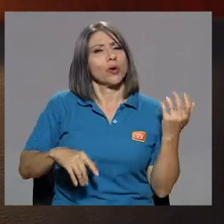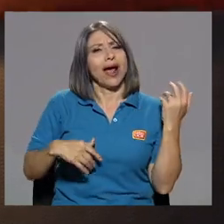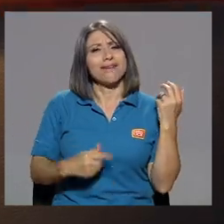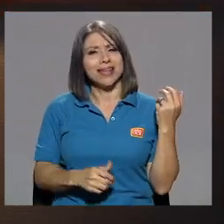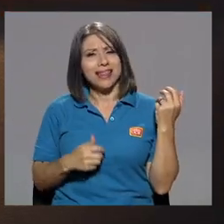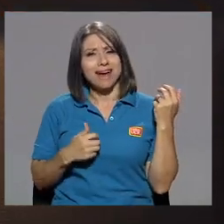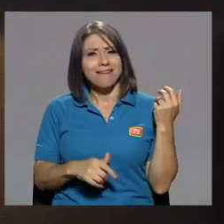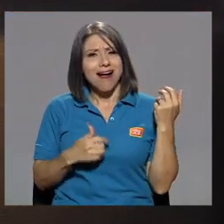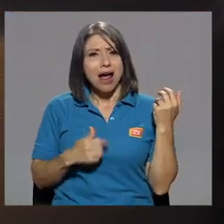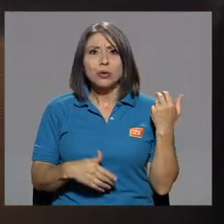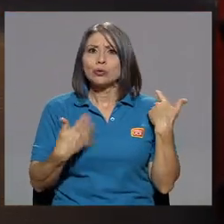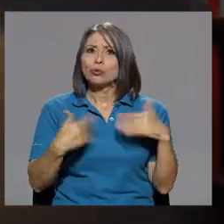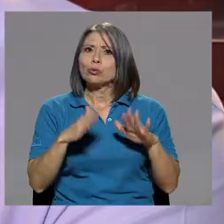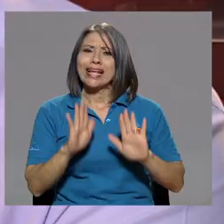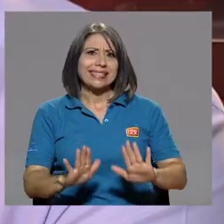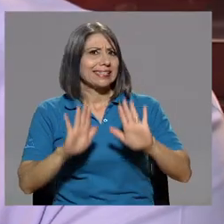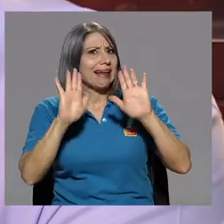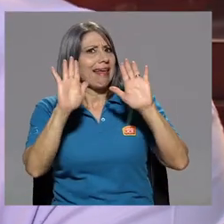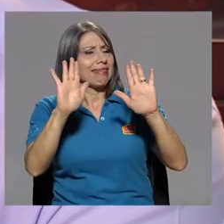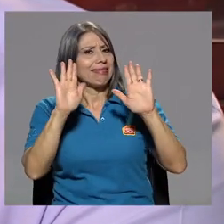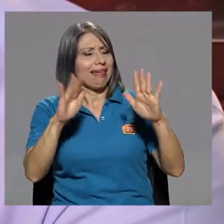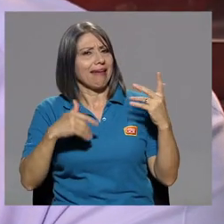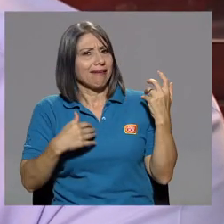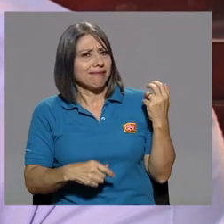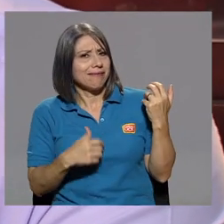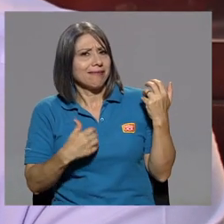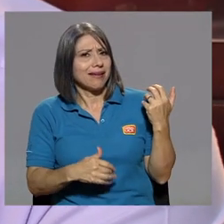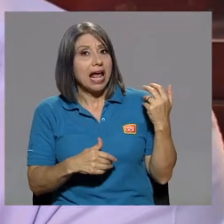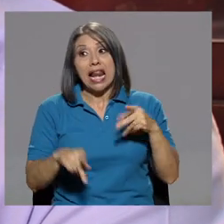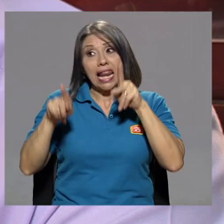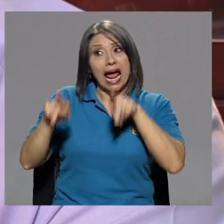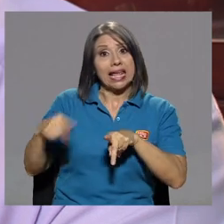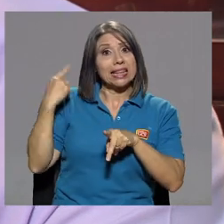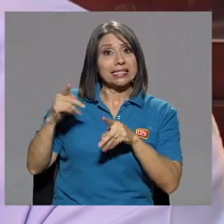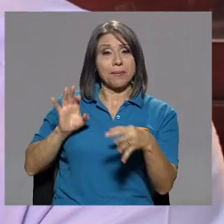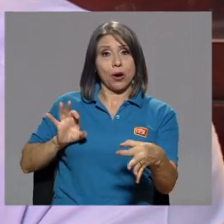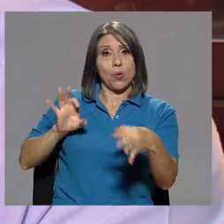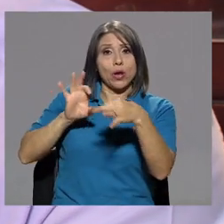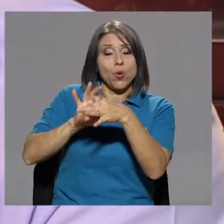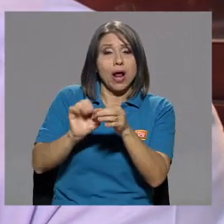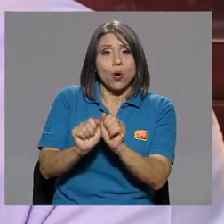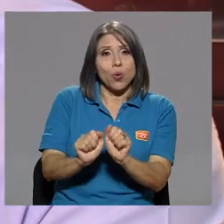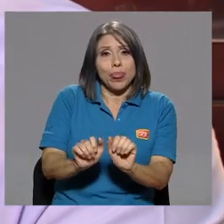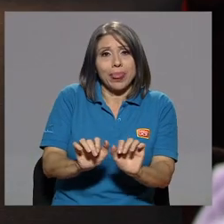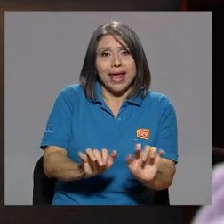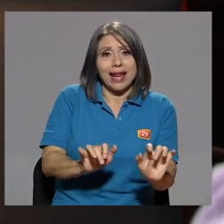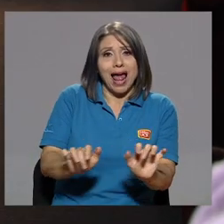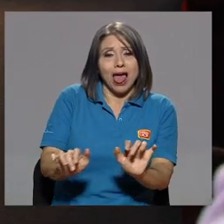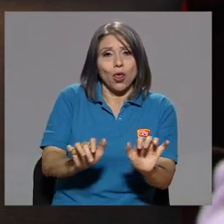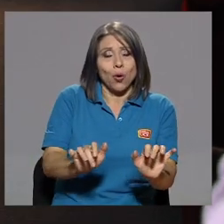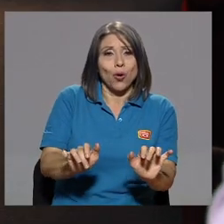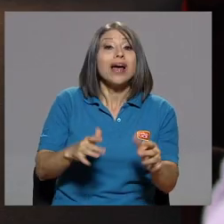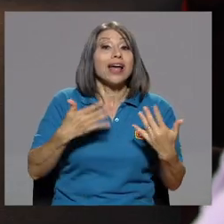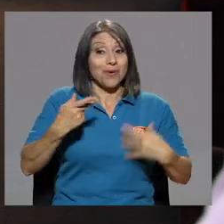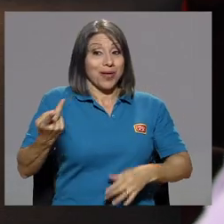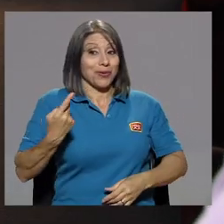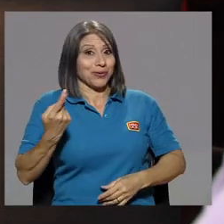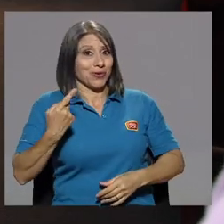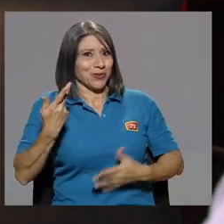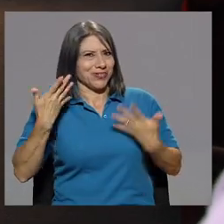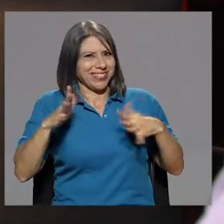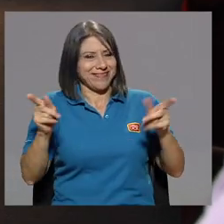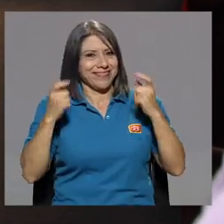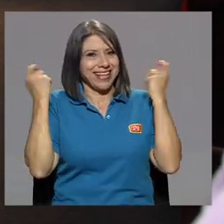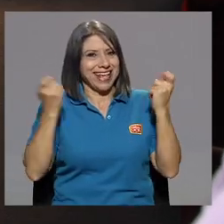excelente guitarrista era Navarrete. Porque la gente lo vincula mucho con su teclado. Cuando íbamos a, después de que cantábamos